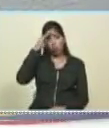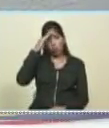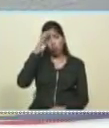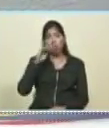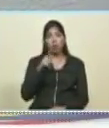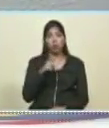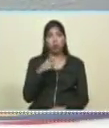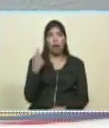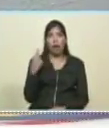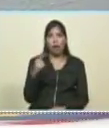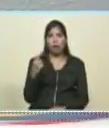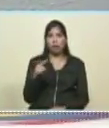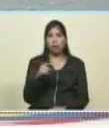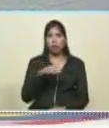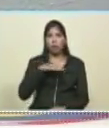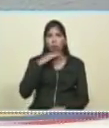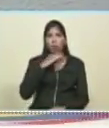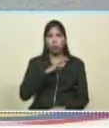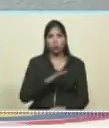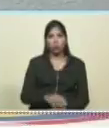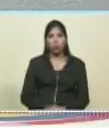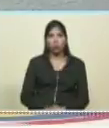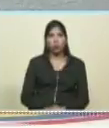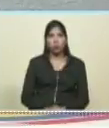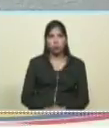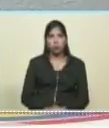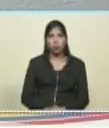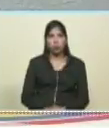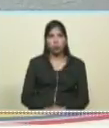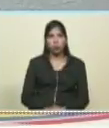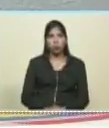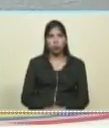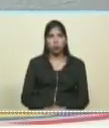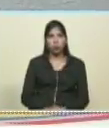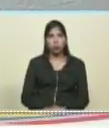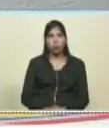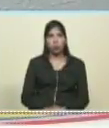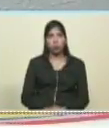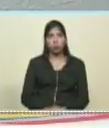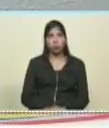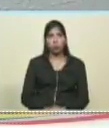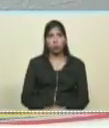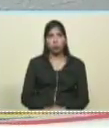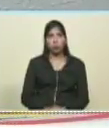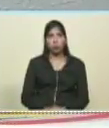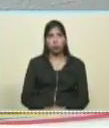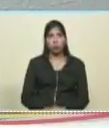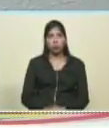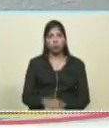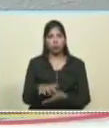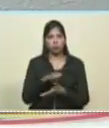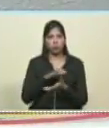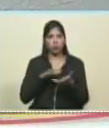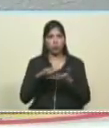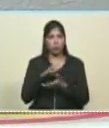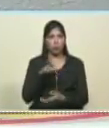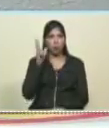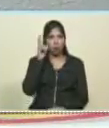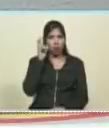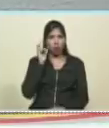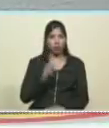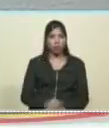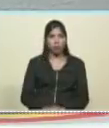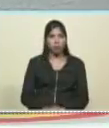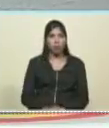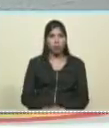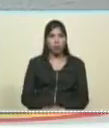catástrofe con nuestra primera operación de la fuerza aérea bolivariana logramos transportar dos sete